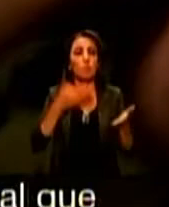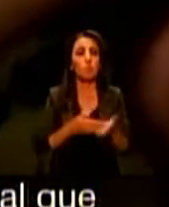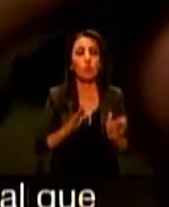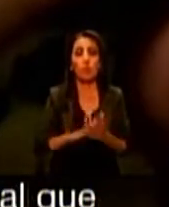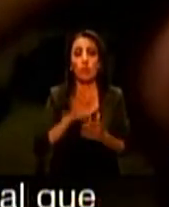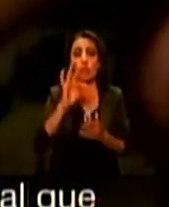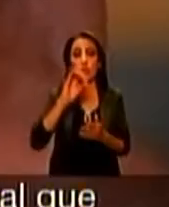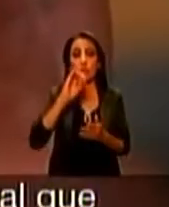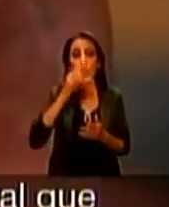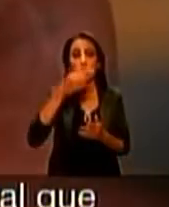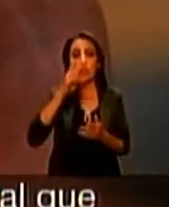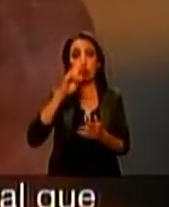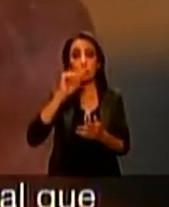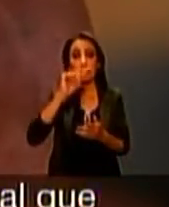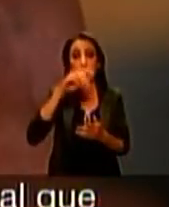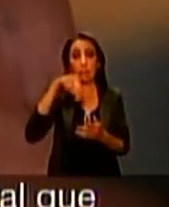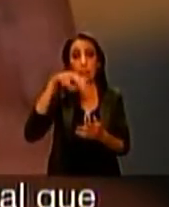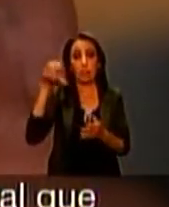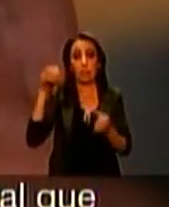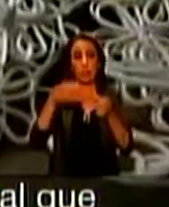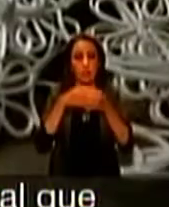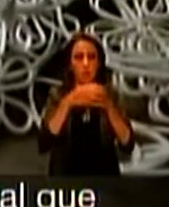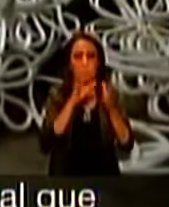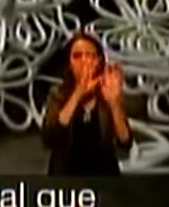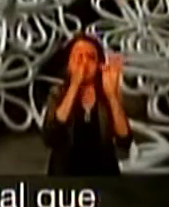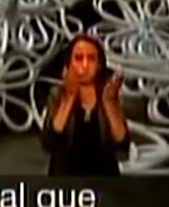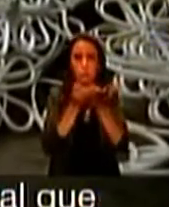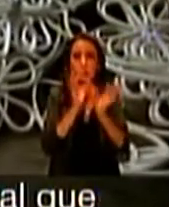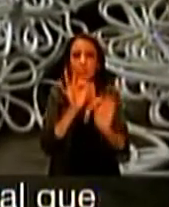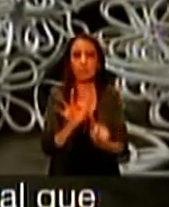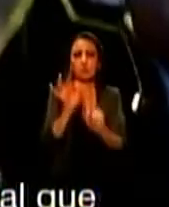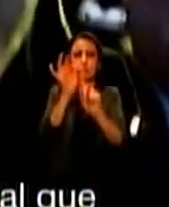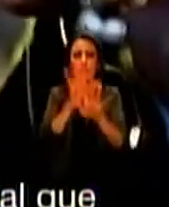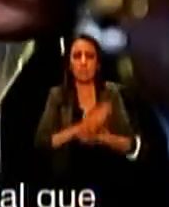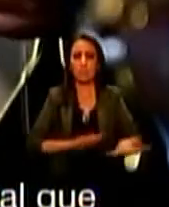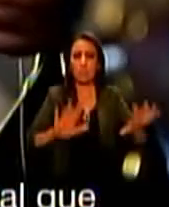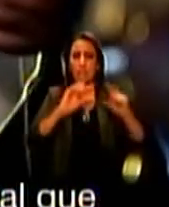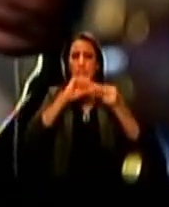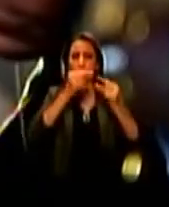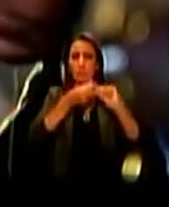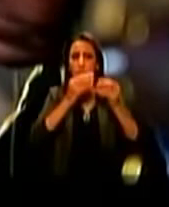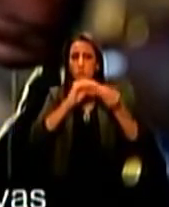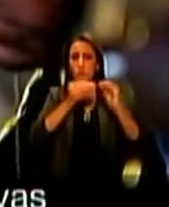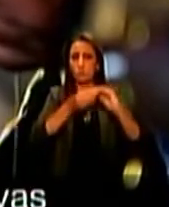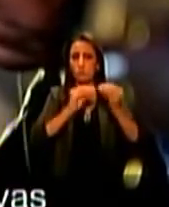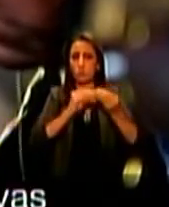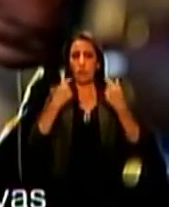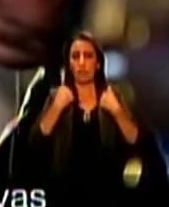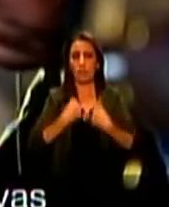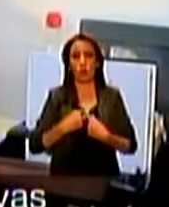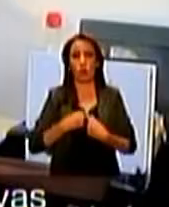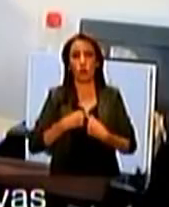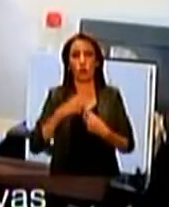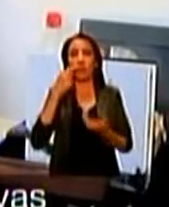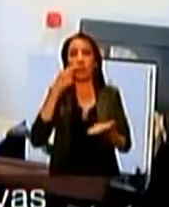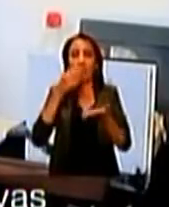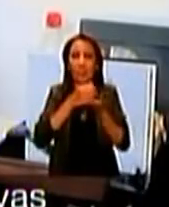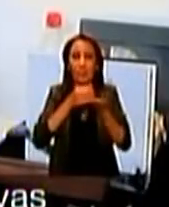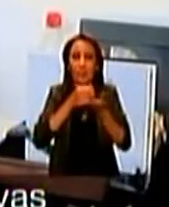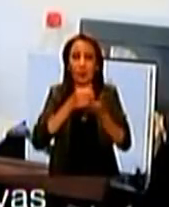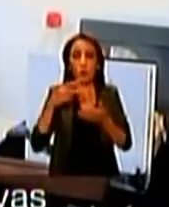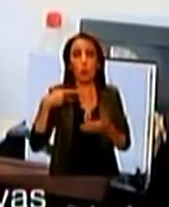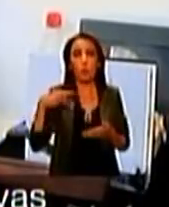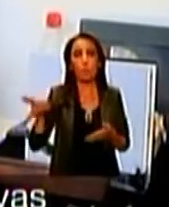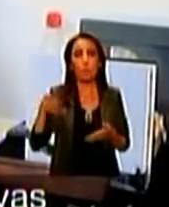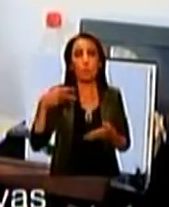Este es el caso de la filigrana austral, que crea joyas y piezas únicas. Lo que utilizamos para elaborar las joyas son el